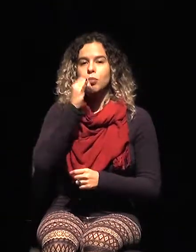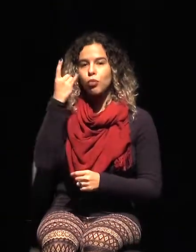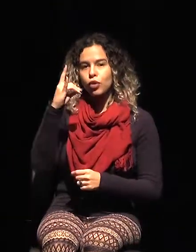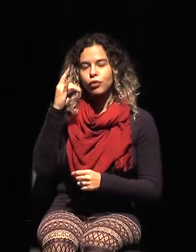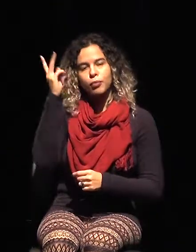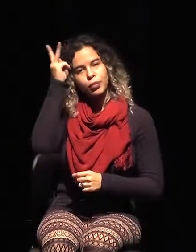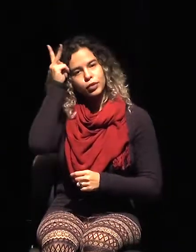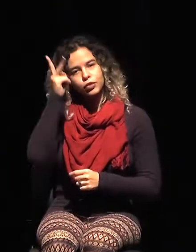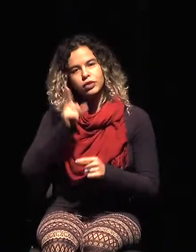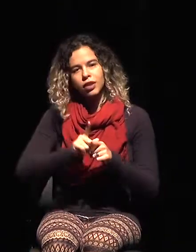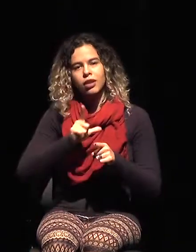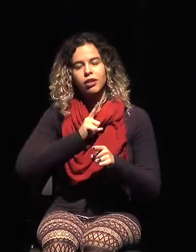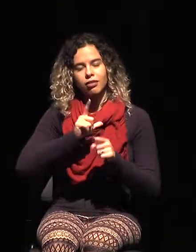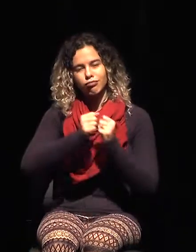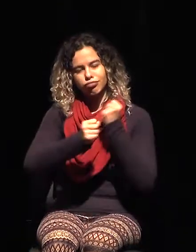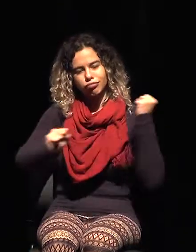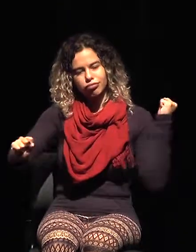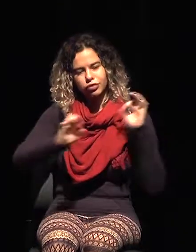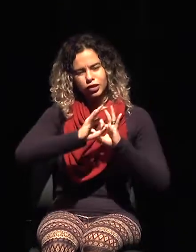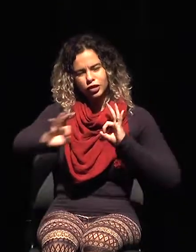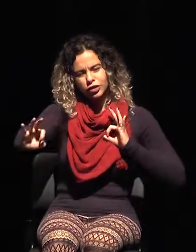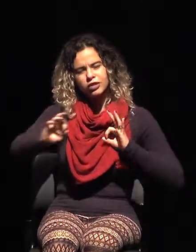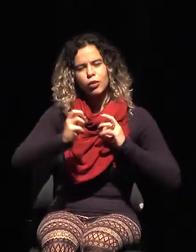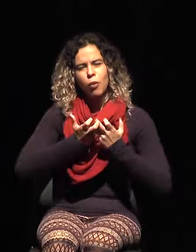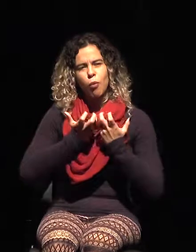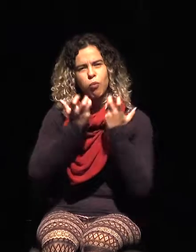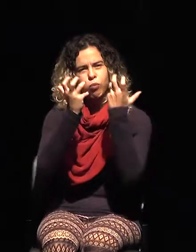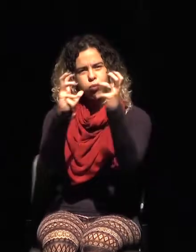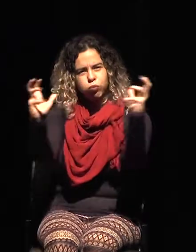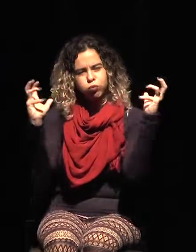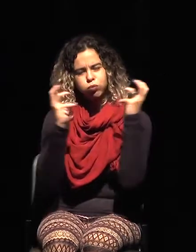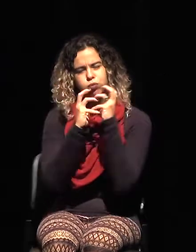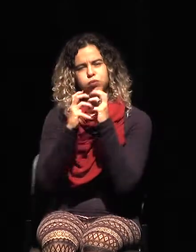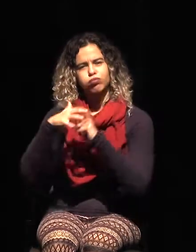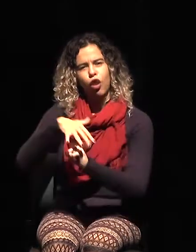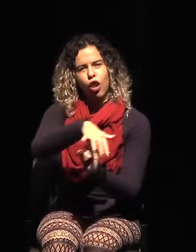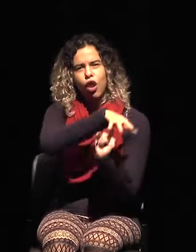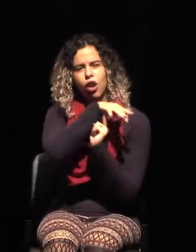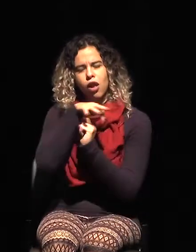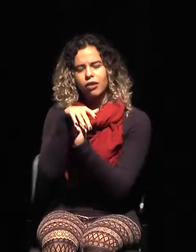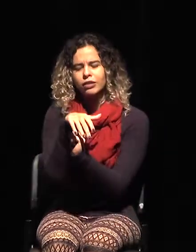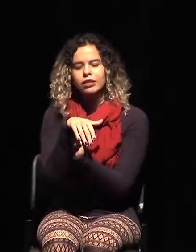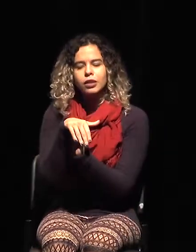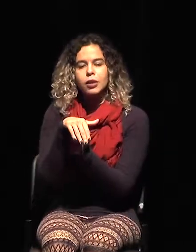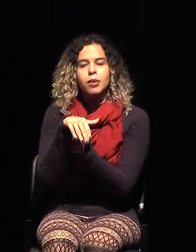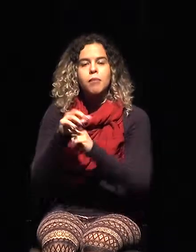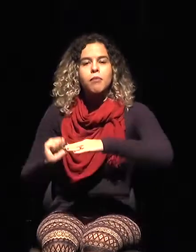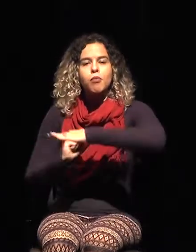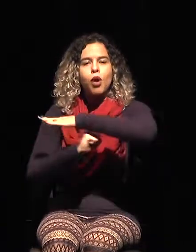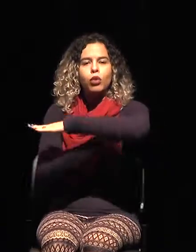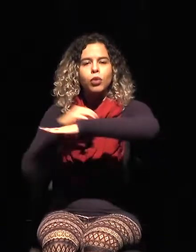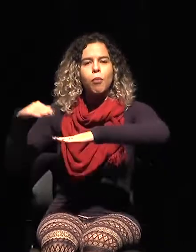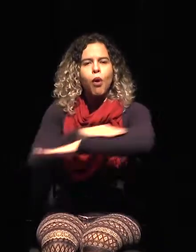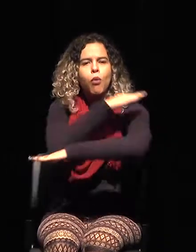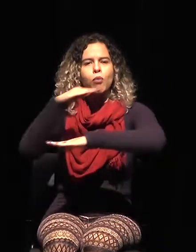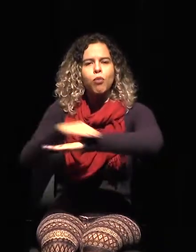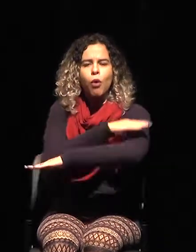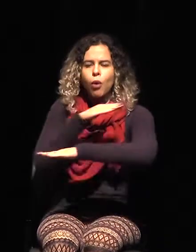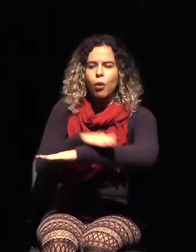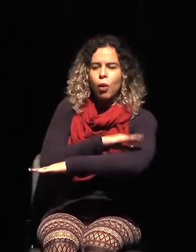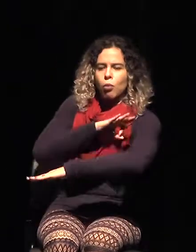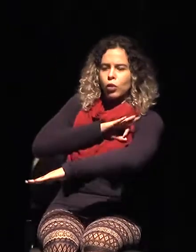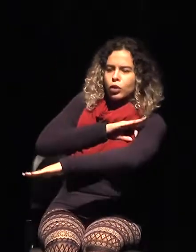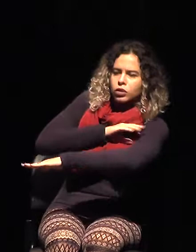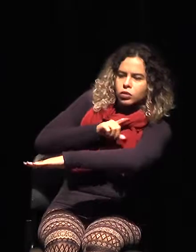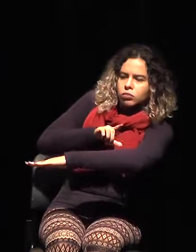vegetación. Es una frontera que no tiene paso frecuente. La mayor sería